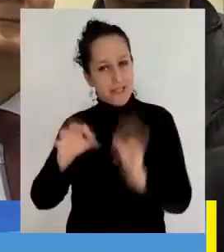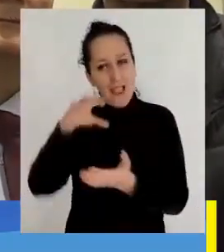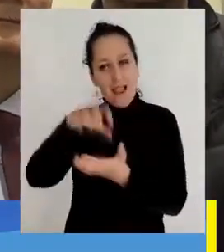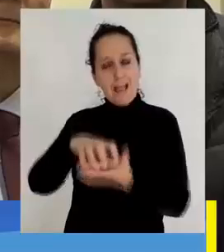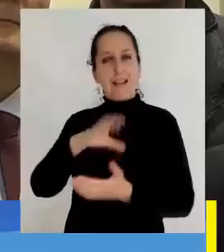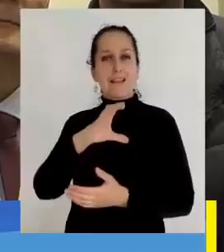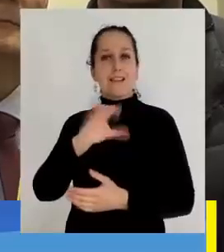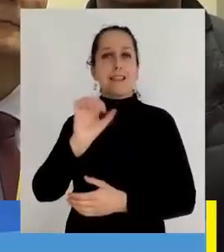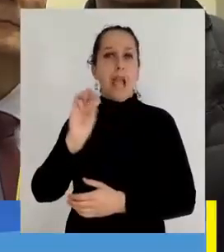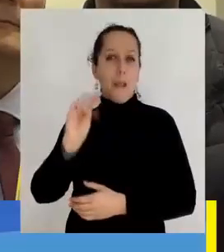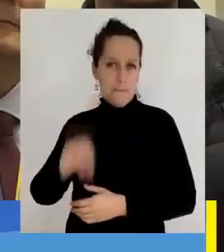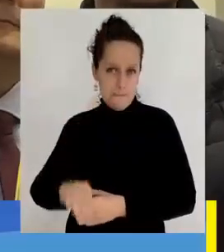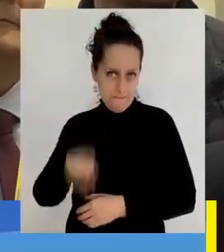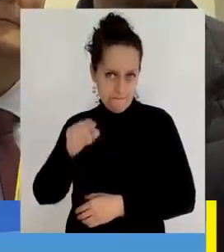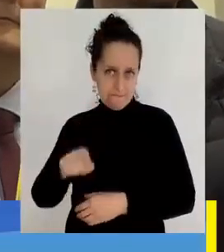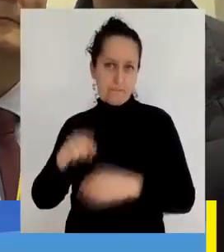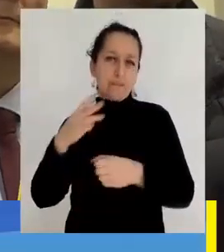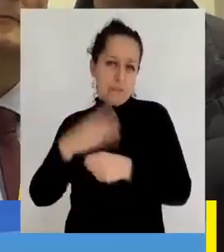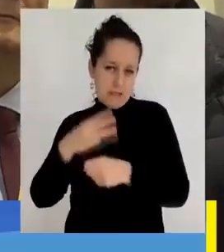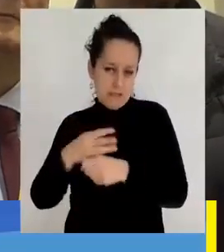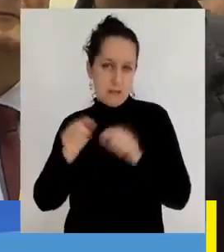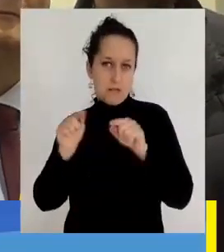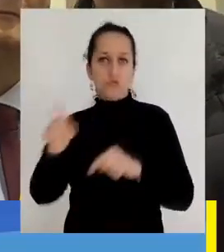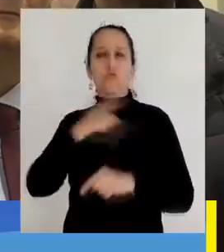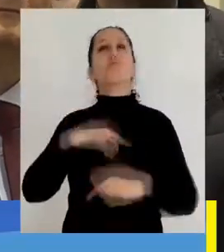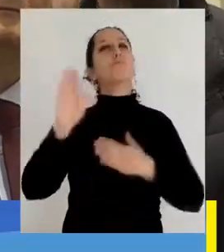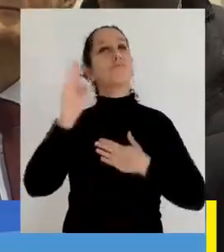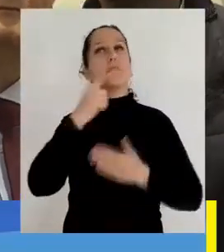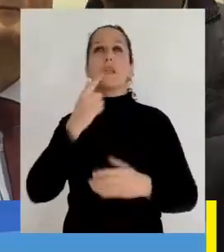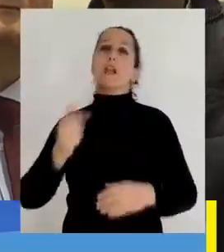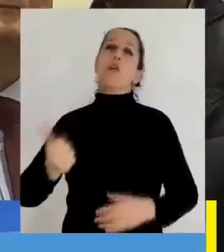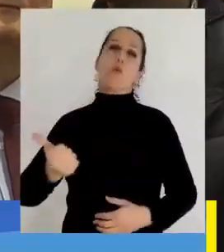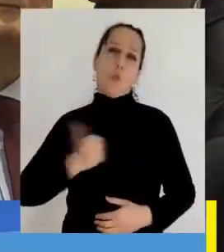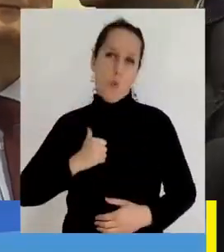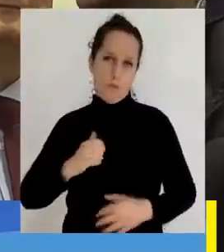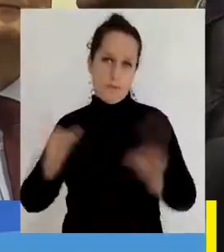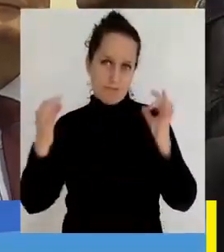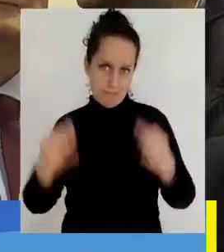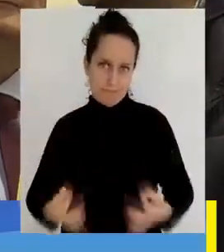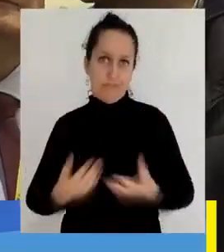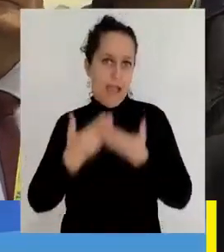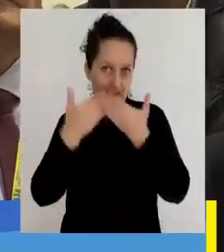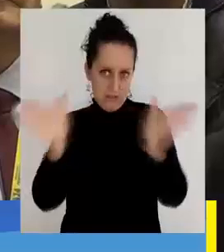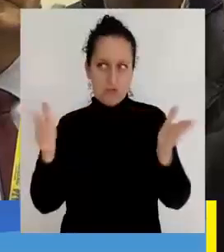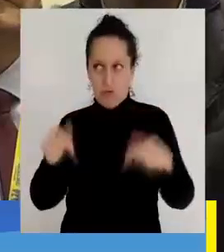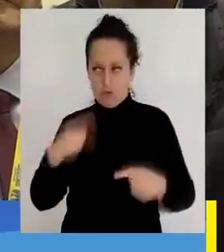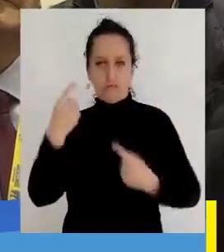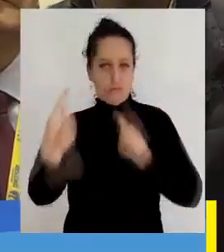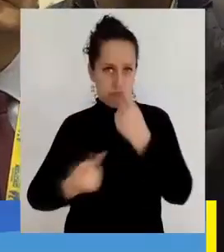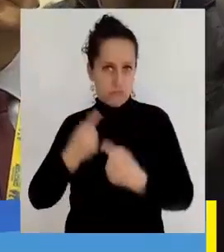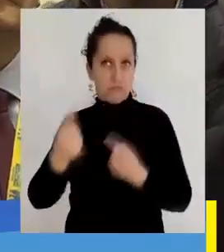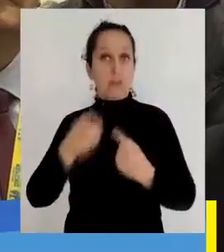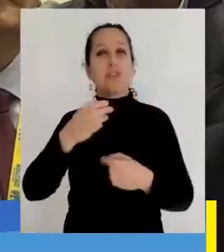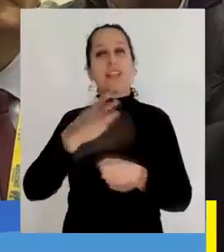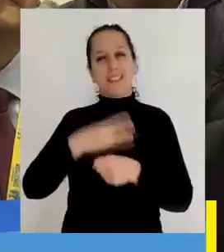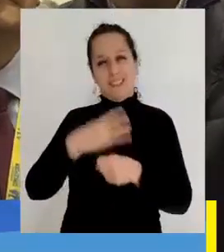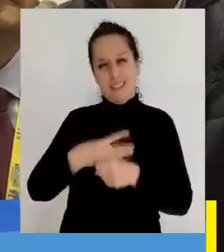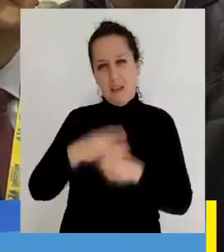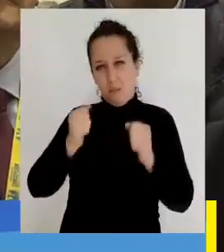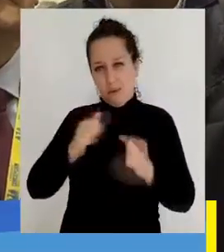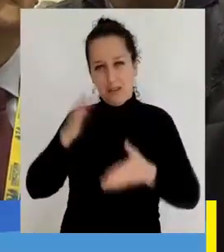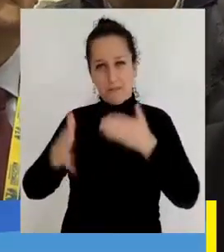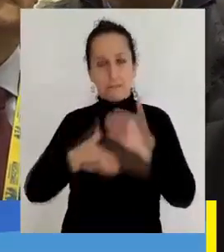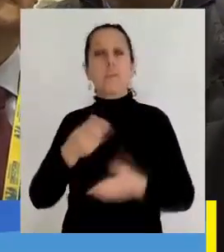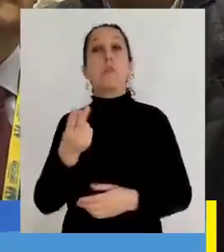tercer centro integral para adultos mayores, que es la palabra que hemos cumplido y que hoy lo estamos entregando para el uso oficial de las personas mayores de